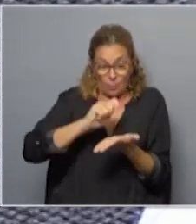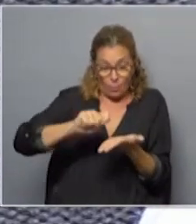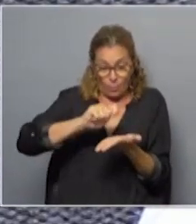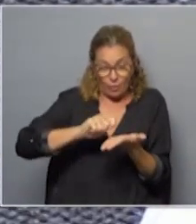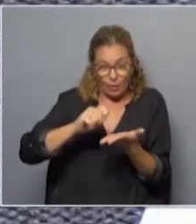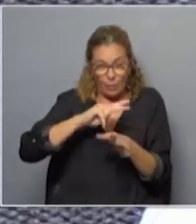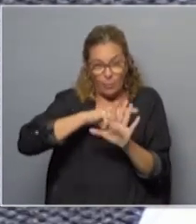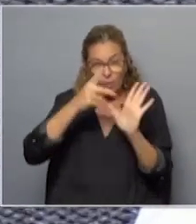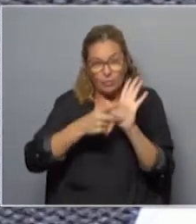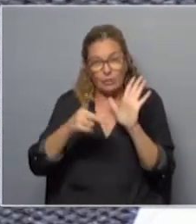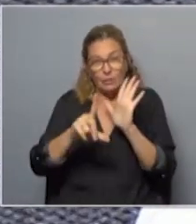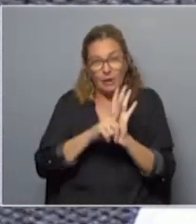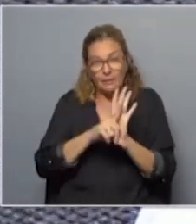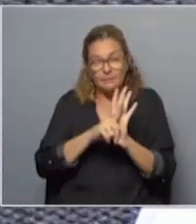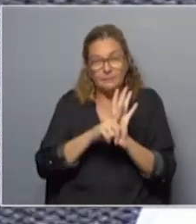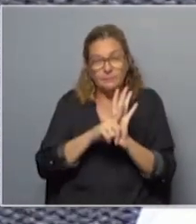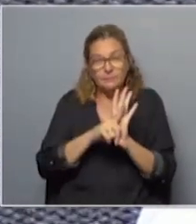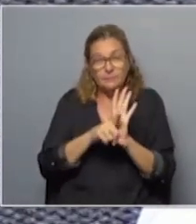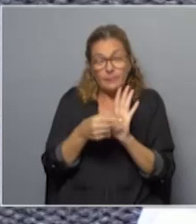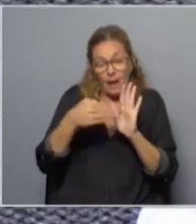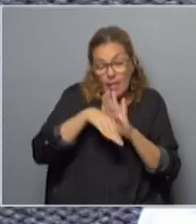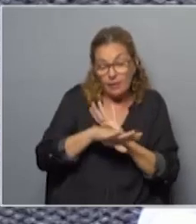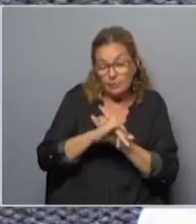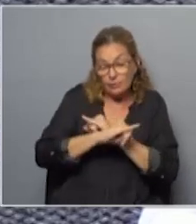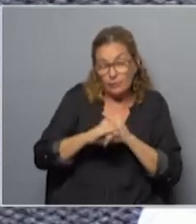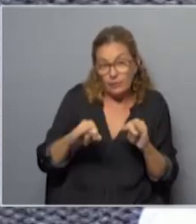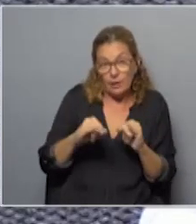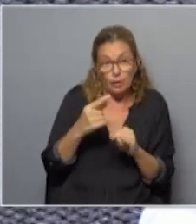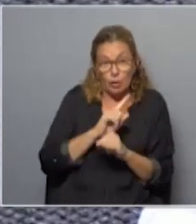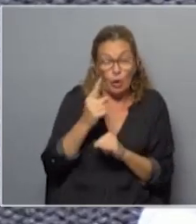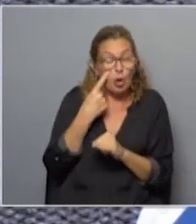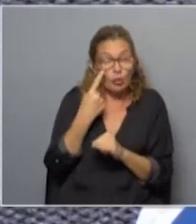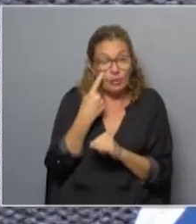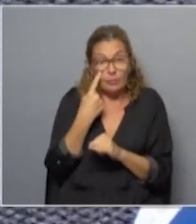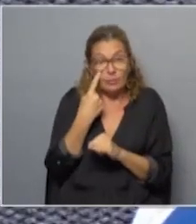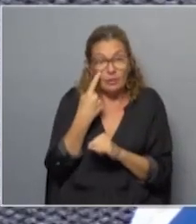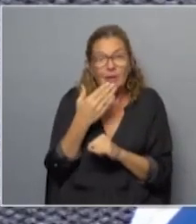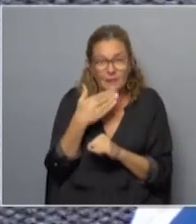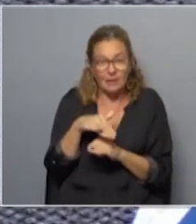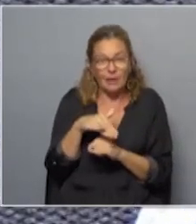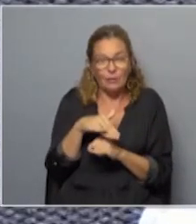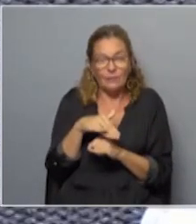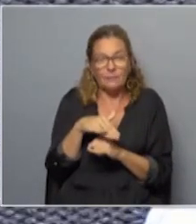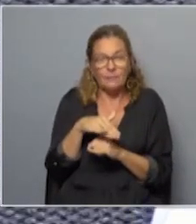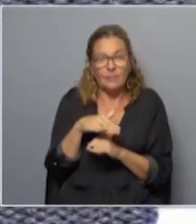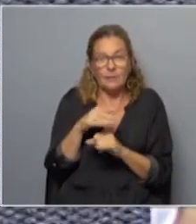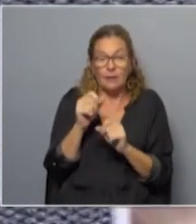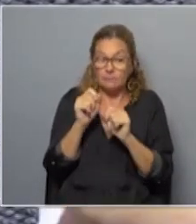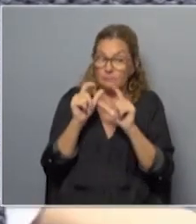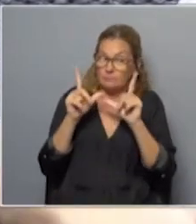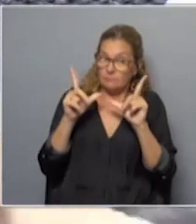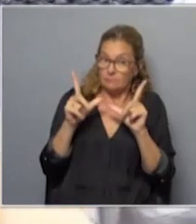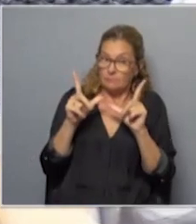de proyectos de ley, cuyo contenido final no conocemos, entiendo que atentan